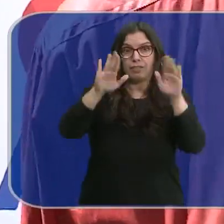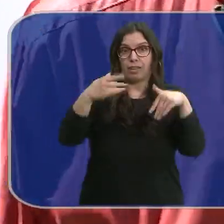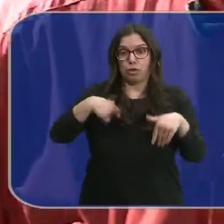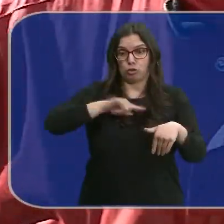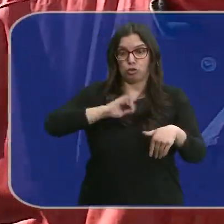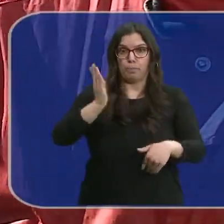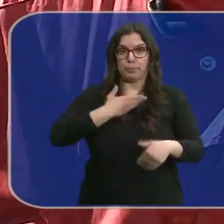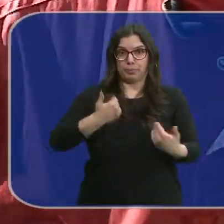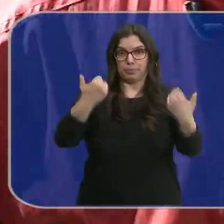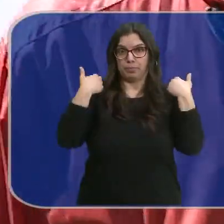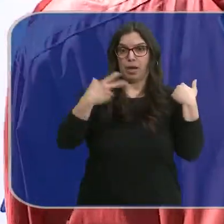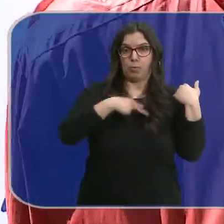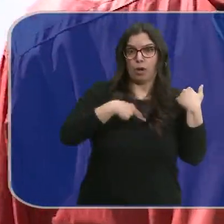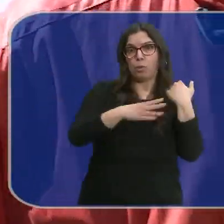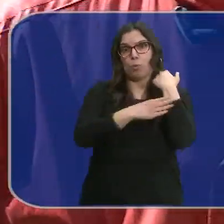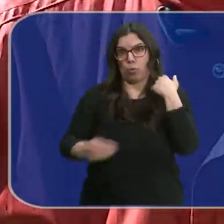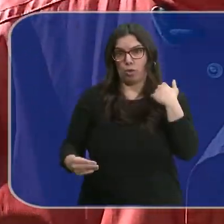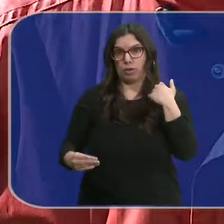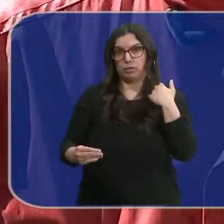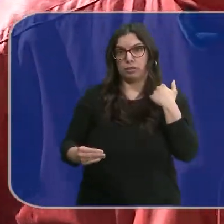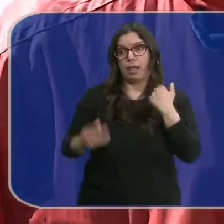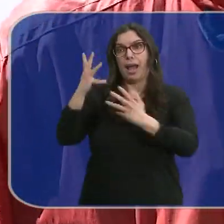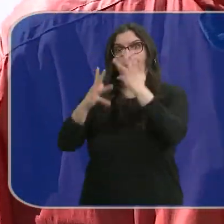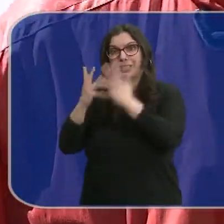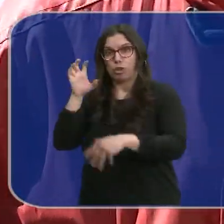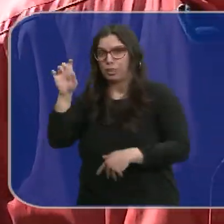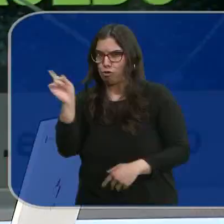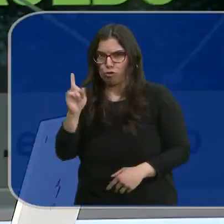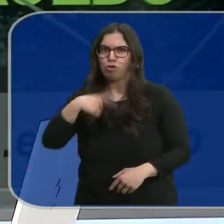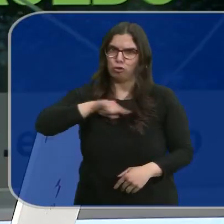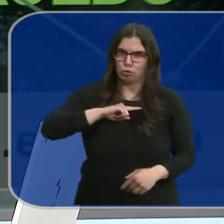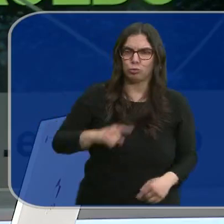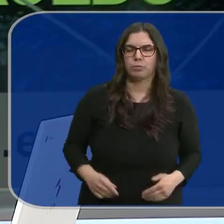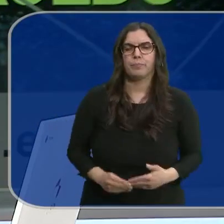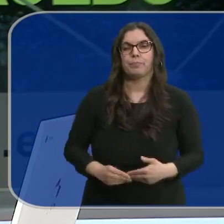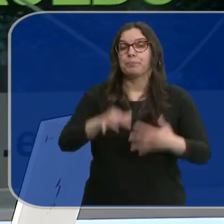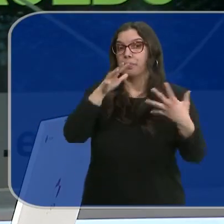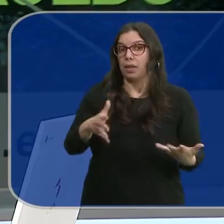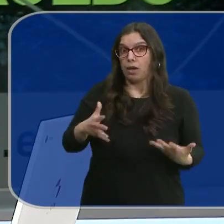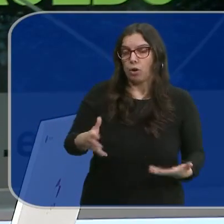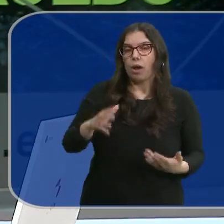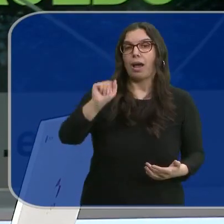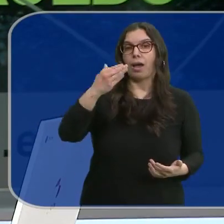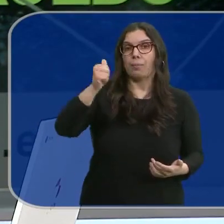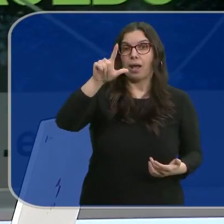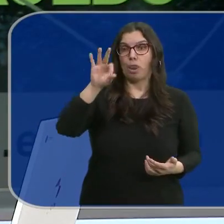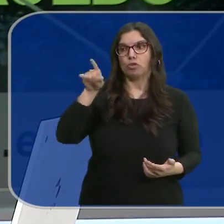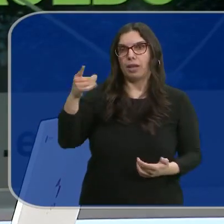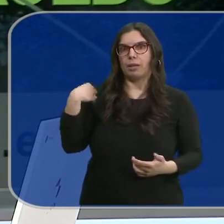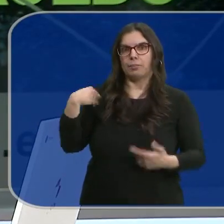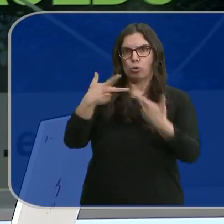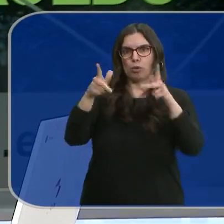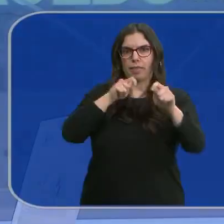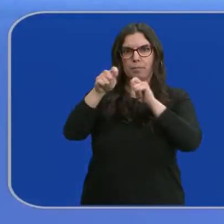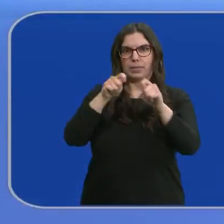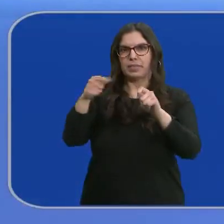soportando los abogados y los procuradores. No lo está soportando el Estado. En estos momentos, José Luis Ábalos está compareciendo